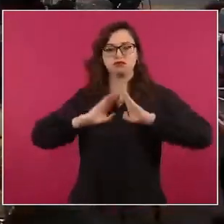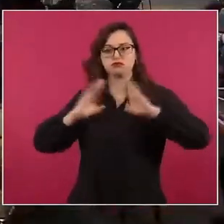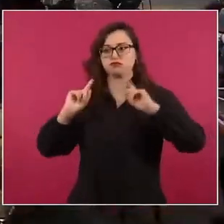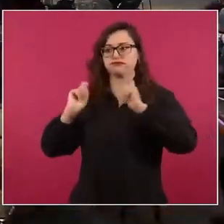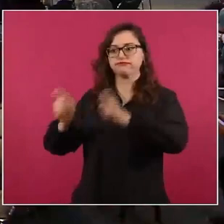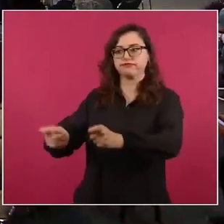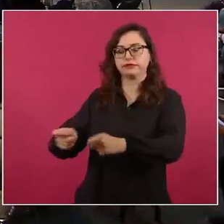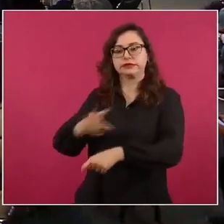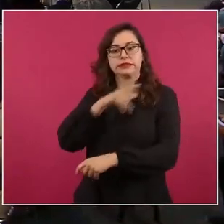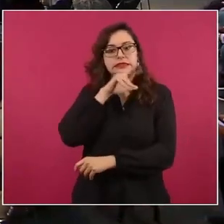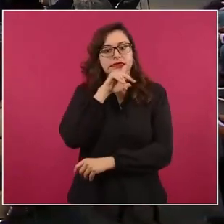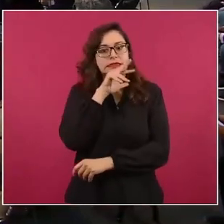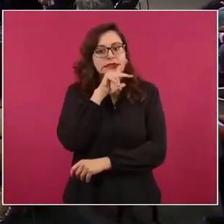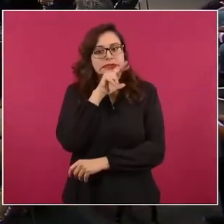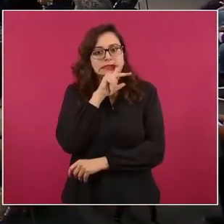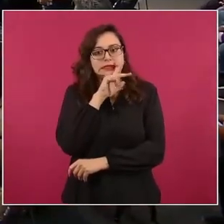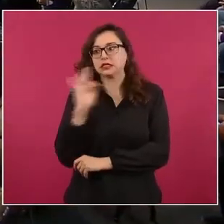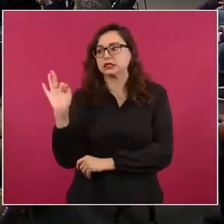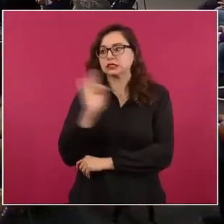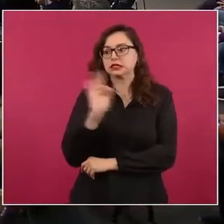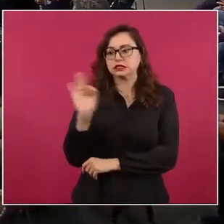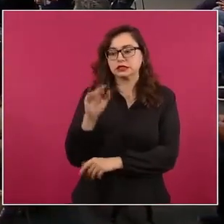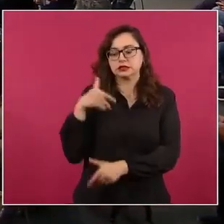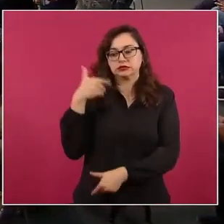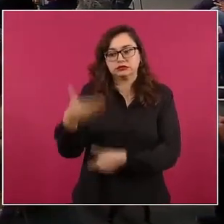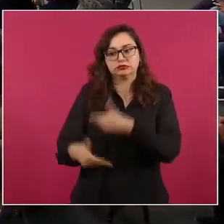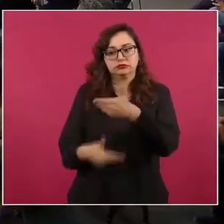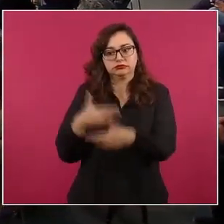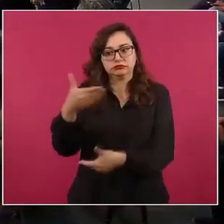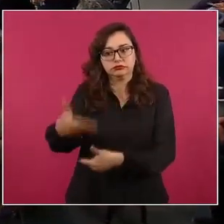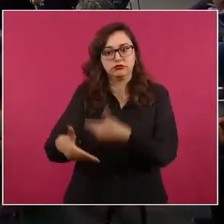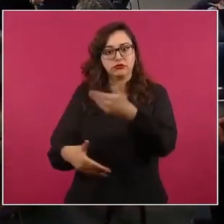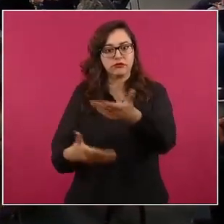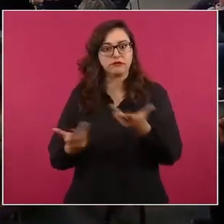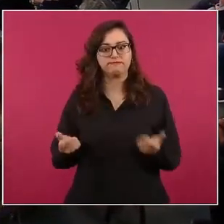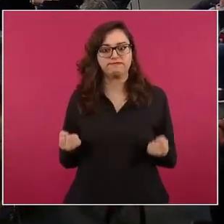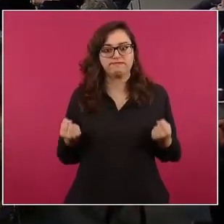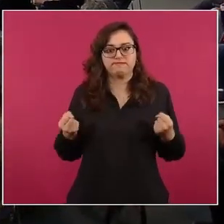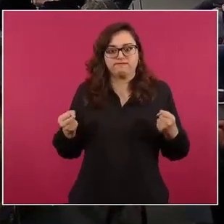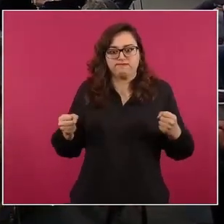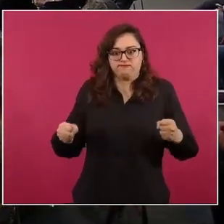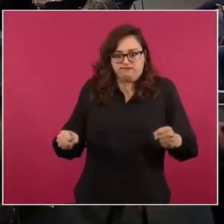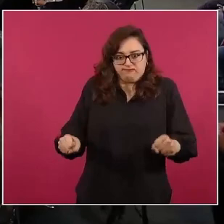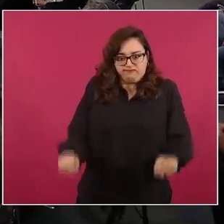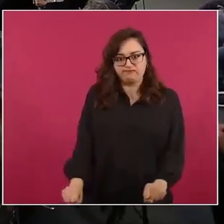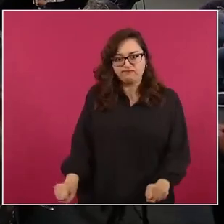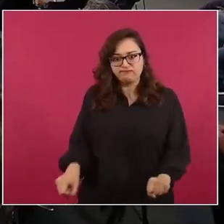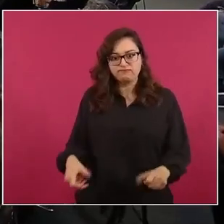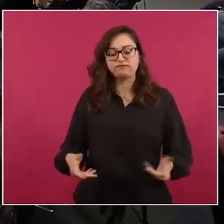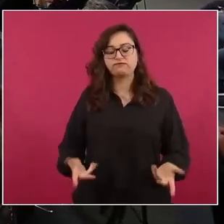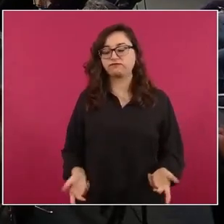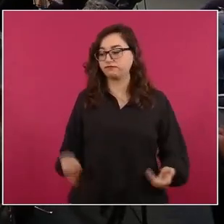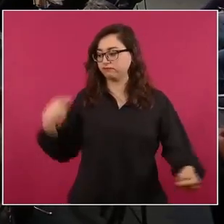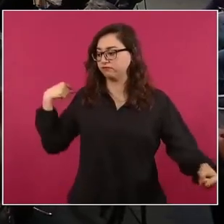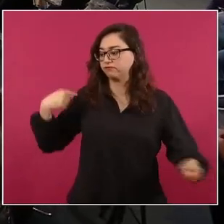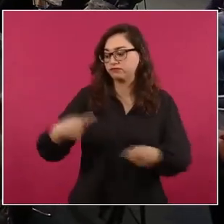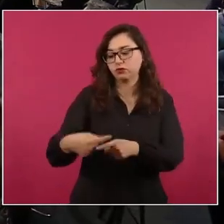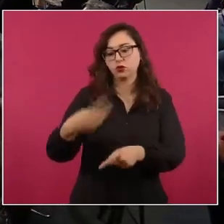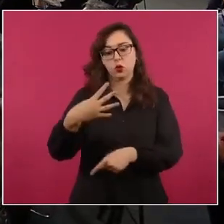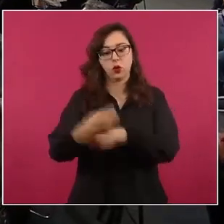de las preocupaciones es que estas mismas instituciones están teniendo este poder cuando incluso durante su gobierno, presidente,